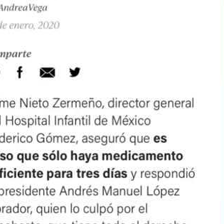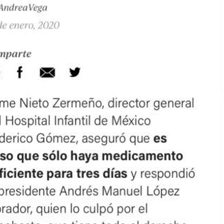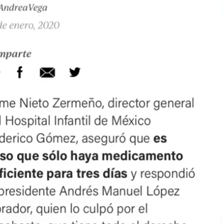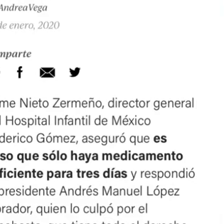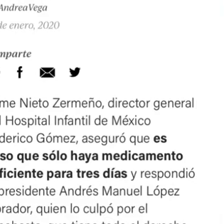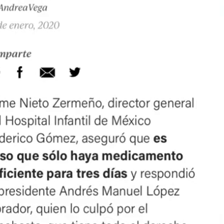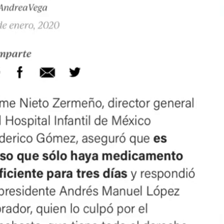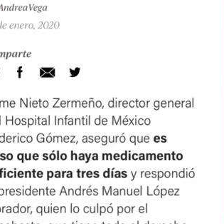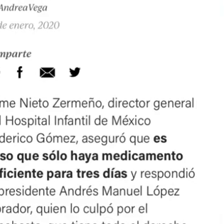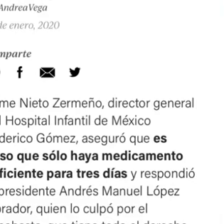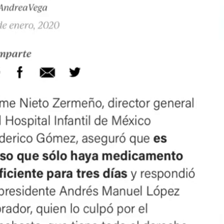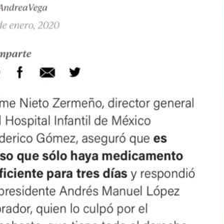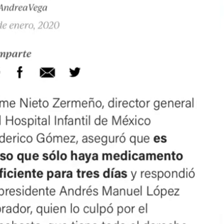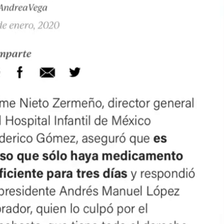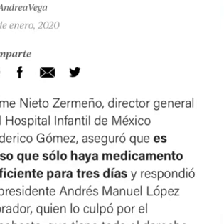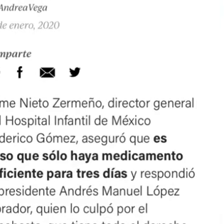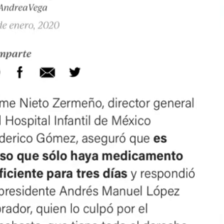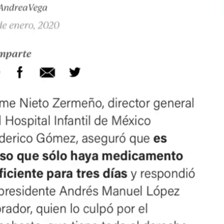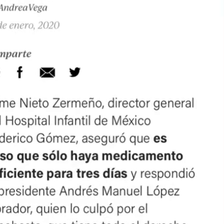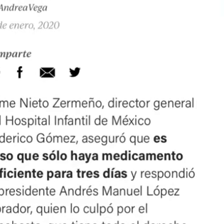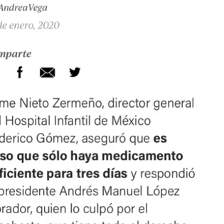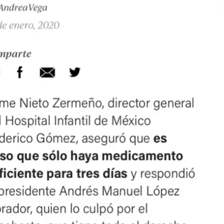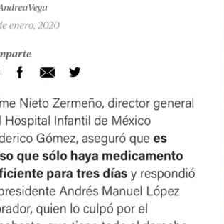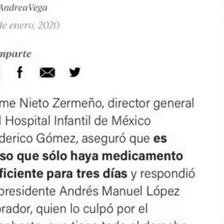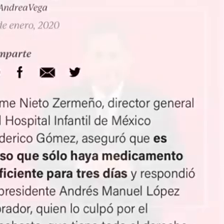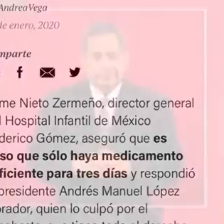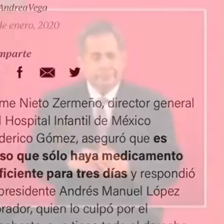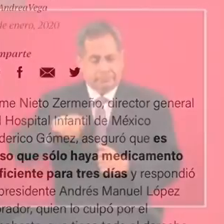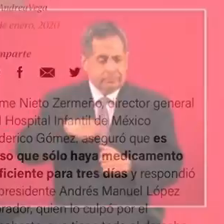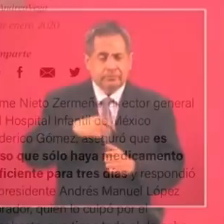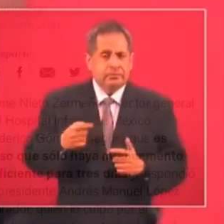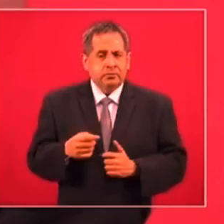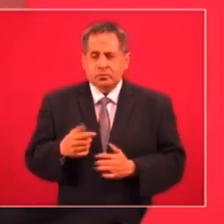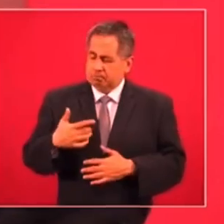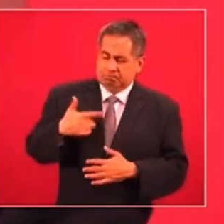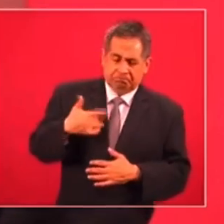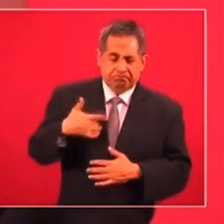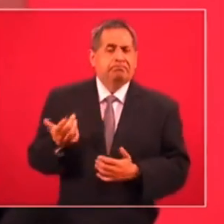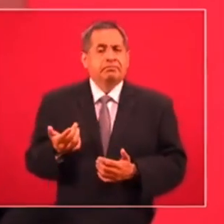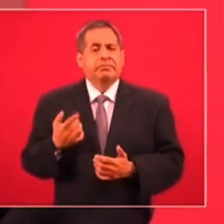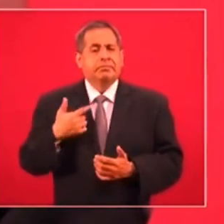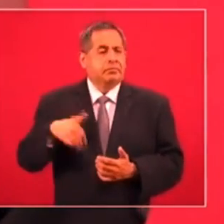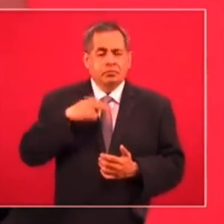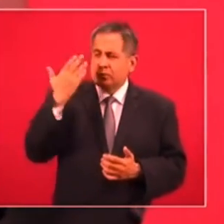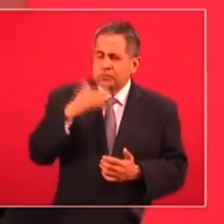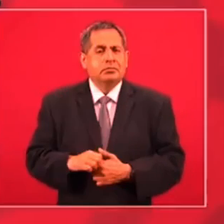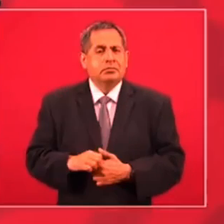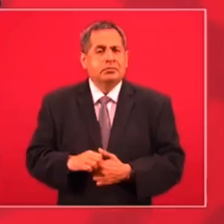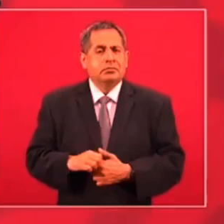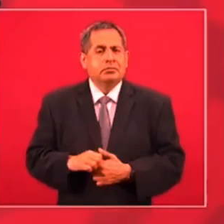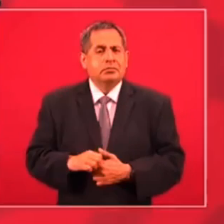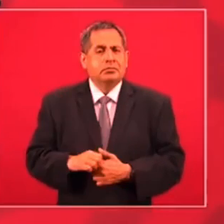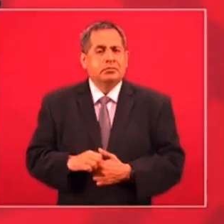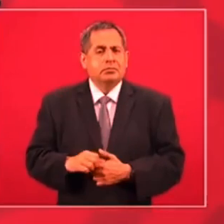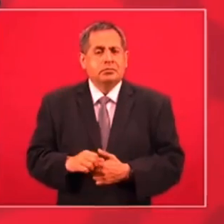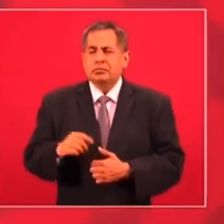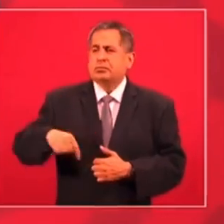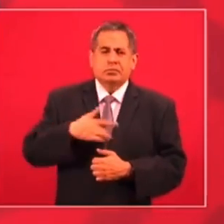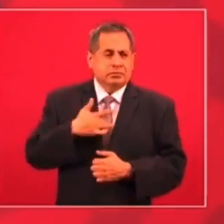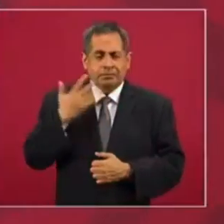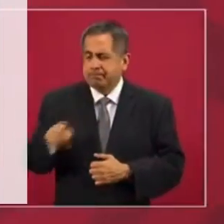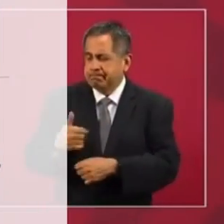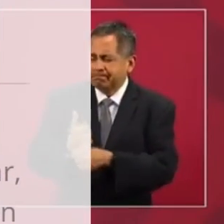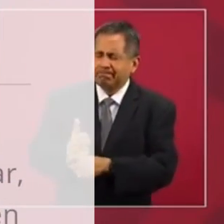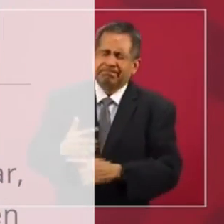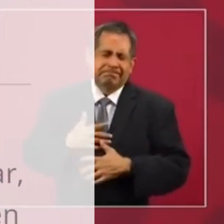inhumanos, que tenemos sentimientos y sabemos lo que sufren los